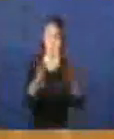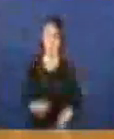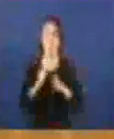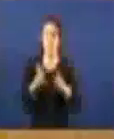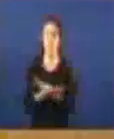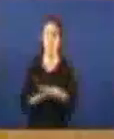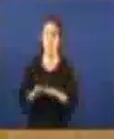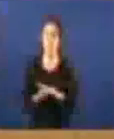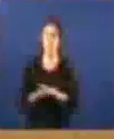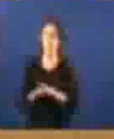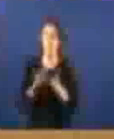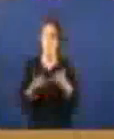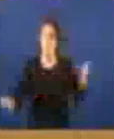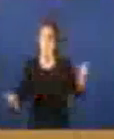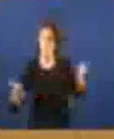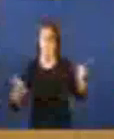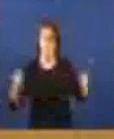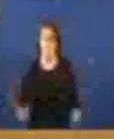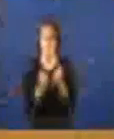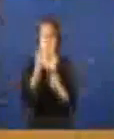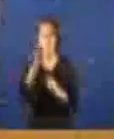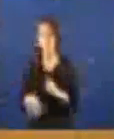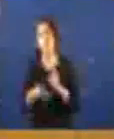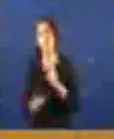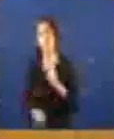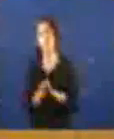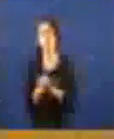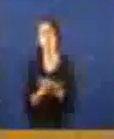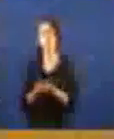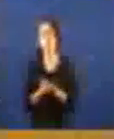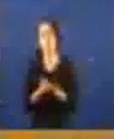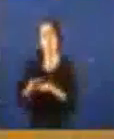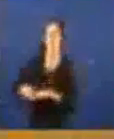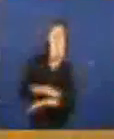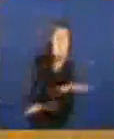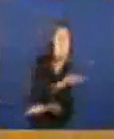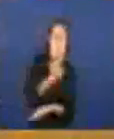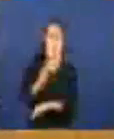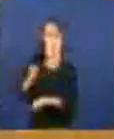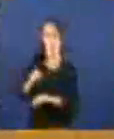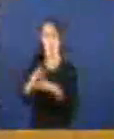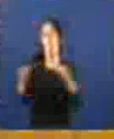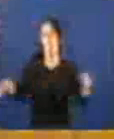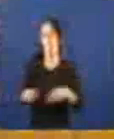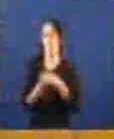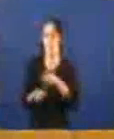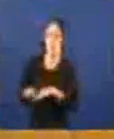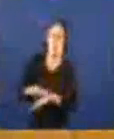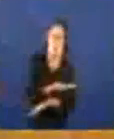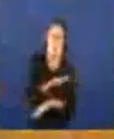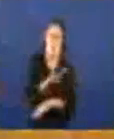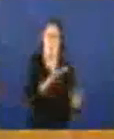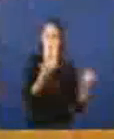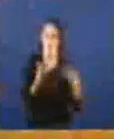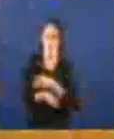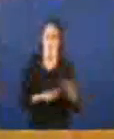facer nesta legislatura, senón que, ademais, se pasou sobre todo o tempo falando do anterior e do que fixeron, porque vostedes fixeron ouro e o mouro. que